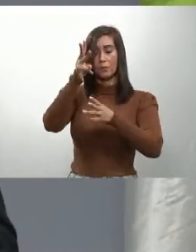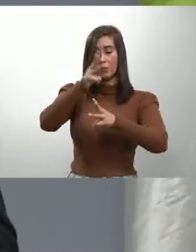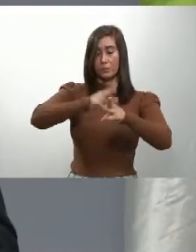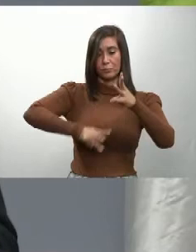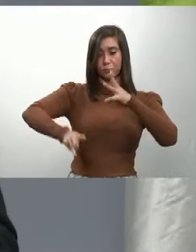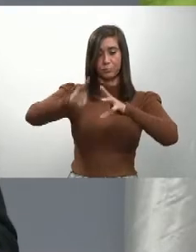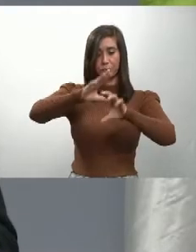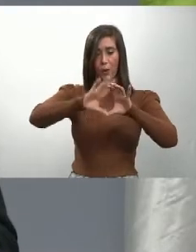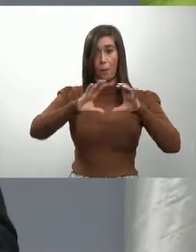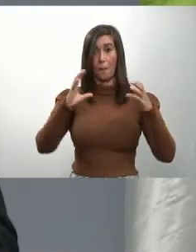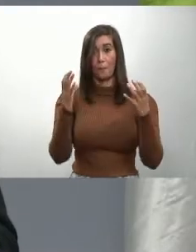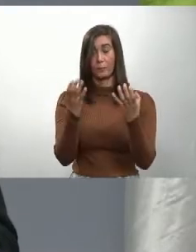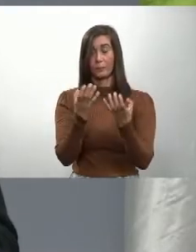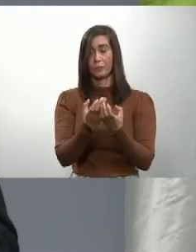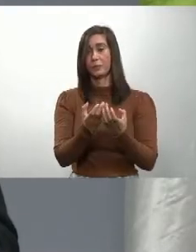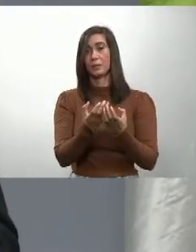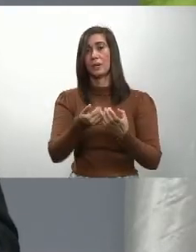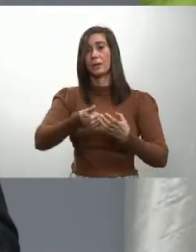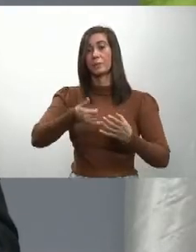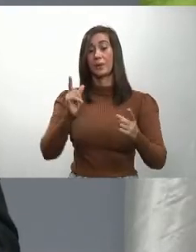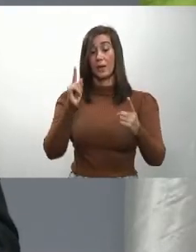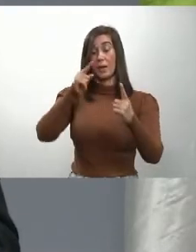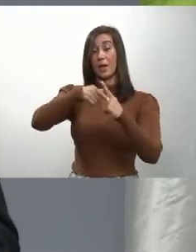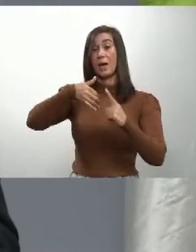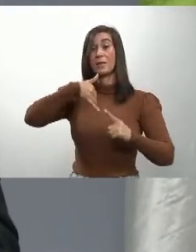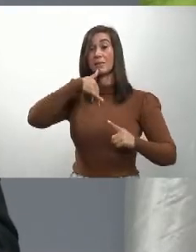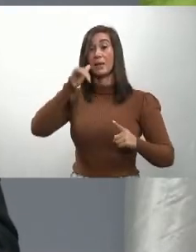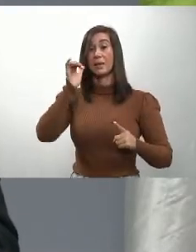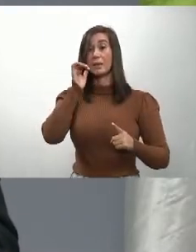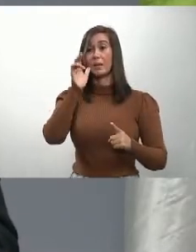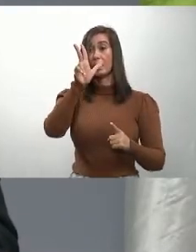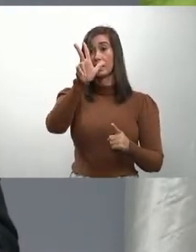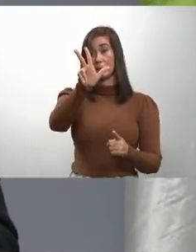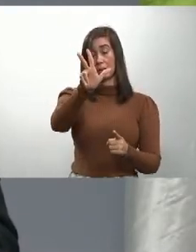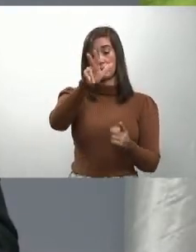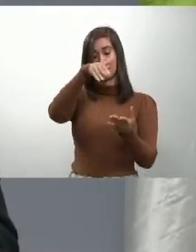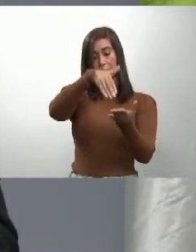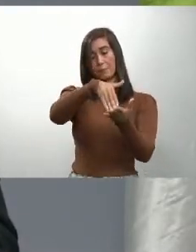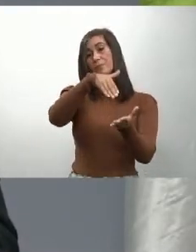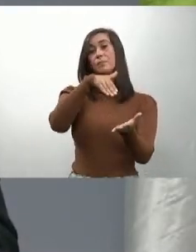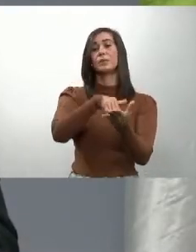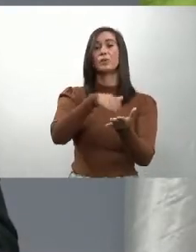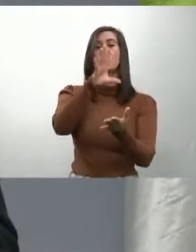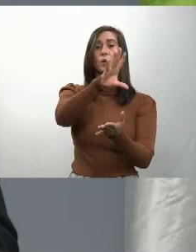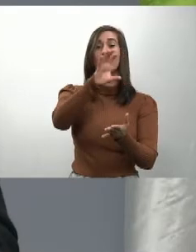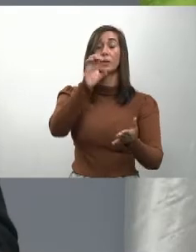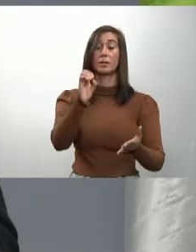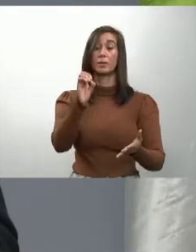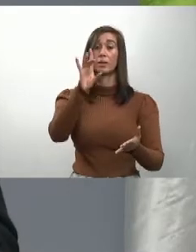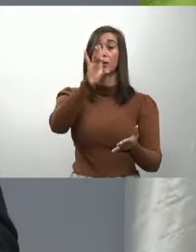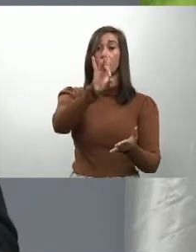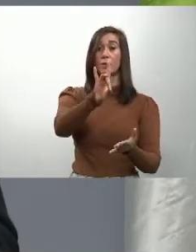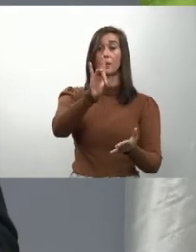se registraron hasta el día de ayer 3.558